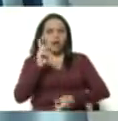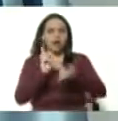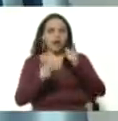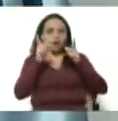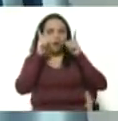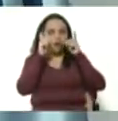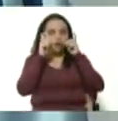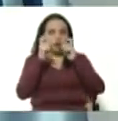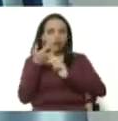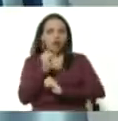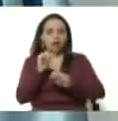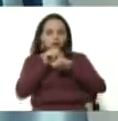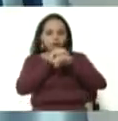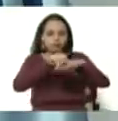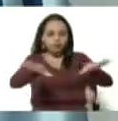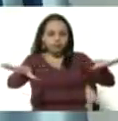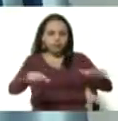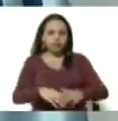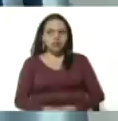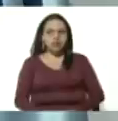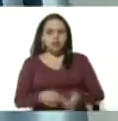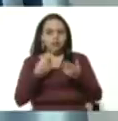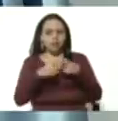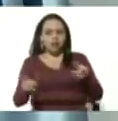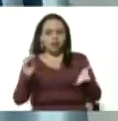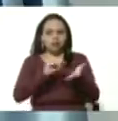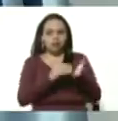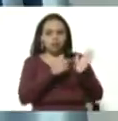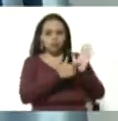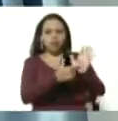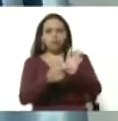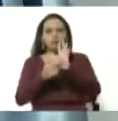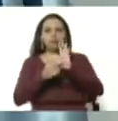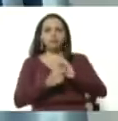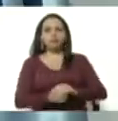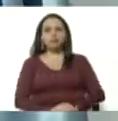fotografías, han sido difundidas, pero vamos a volver a mostrarlas.